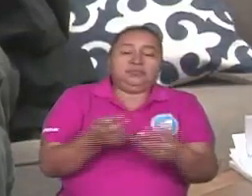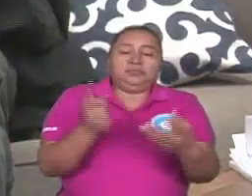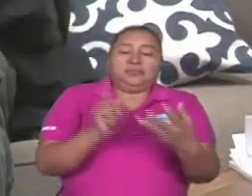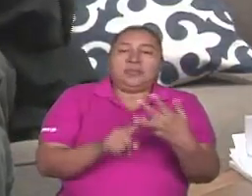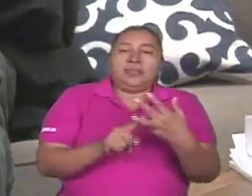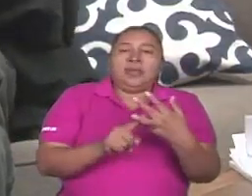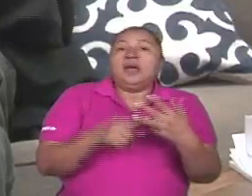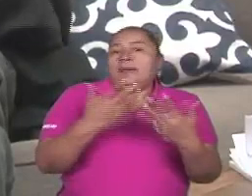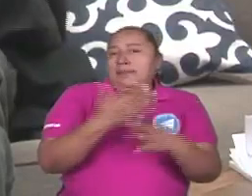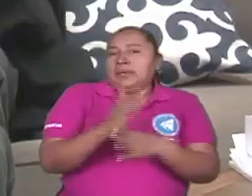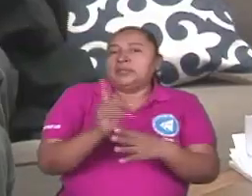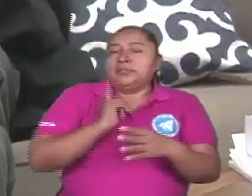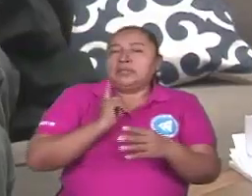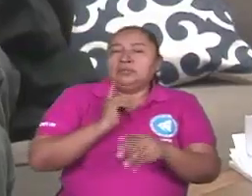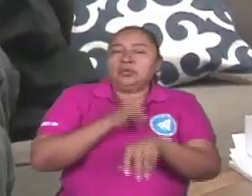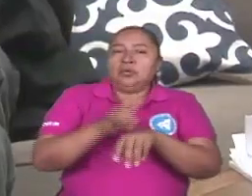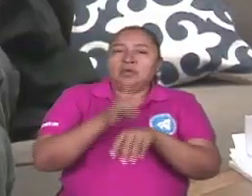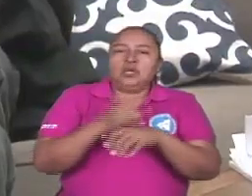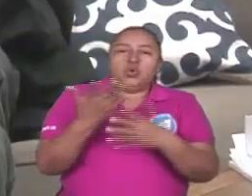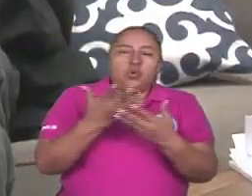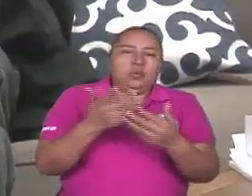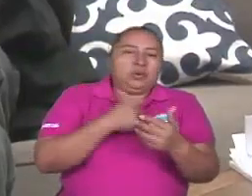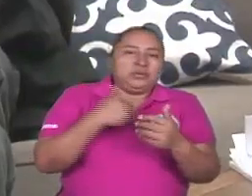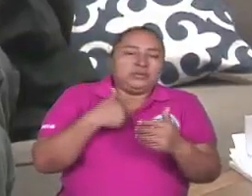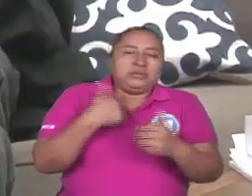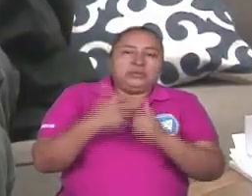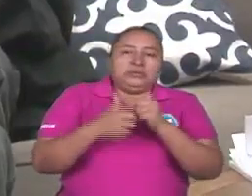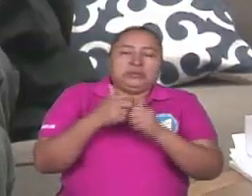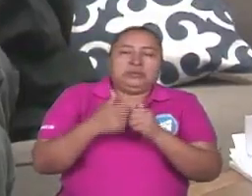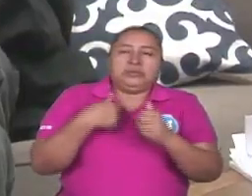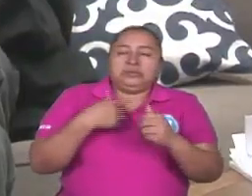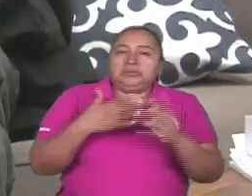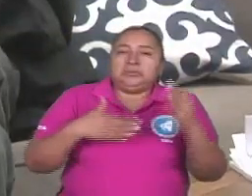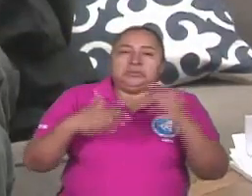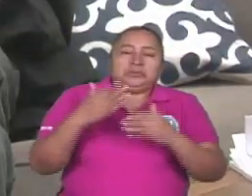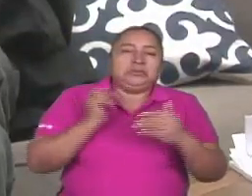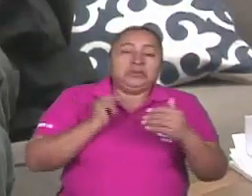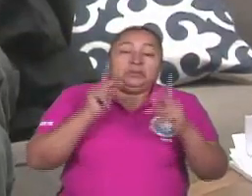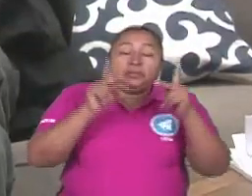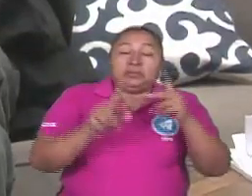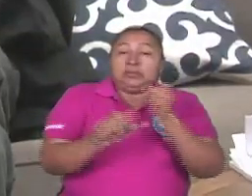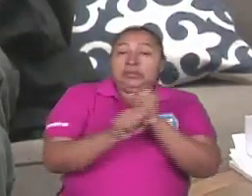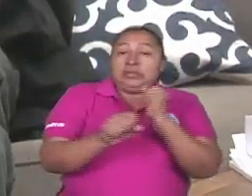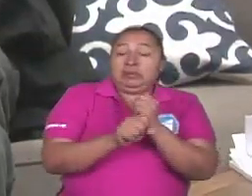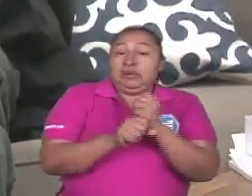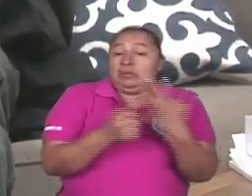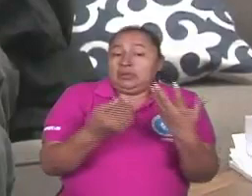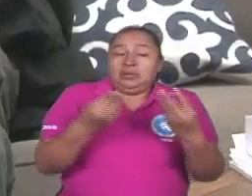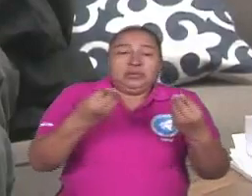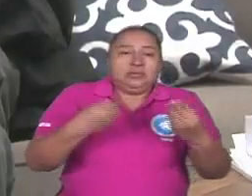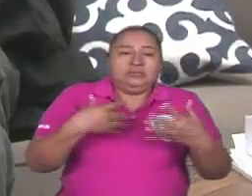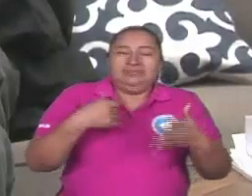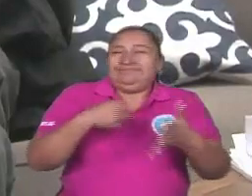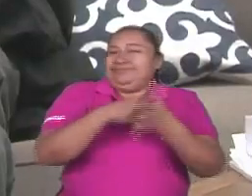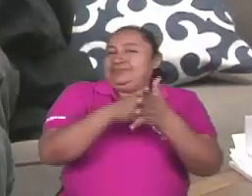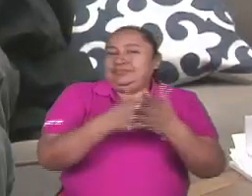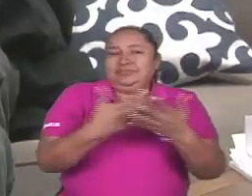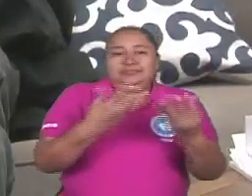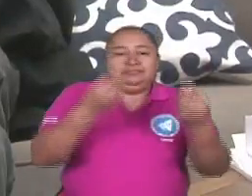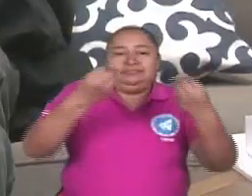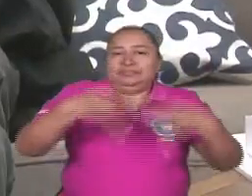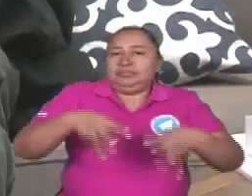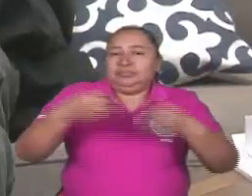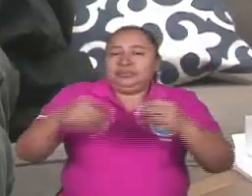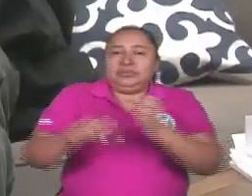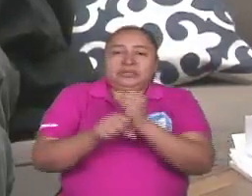Fuera que tenemos que buscar cómo mitigar los efectos de una gran parte de trabajadores que fueron golpeados con esta